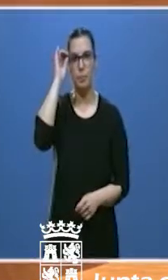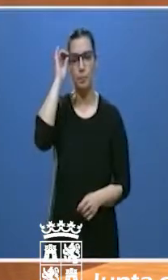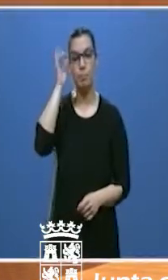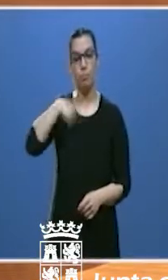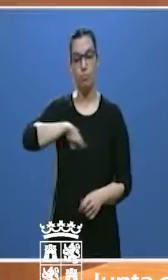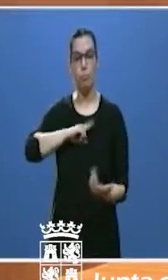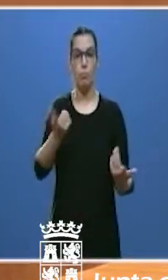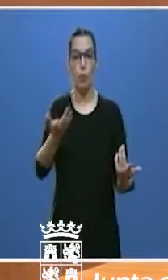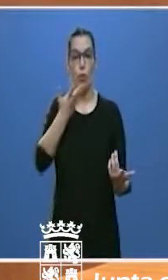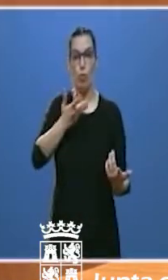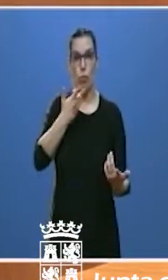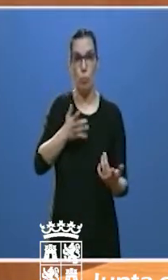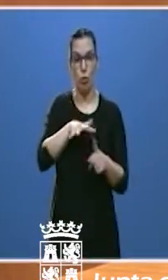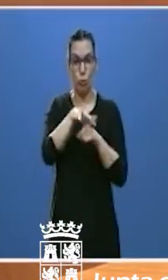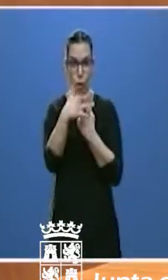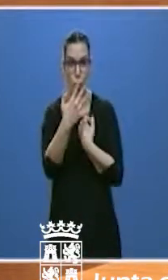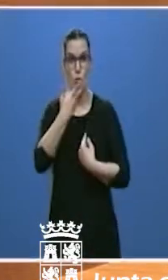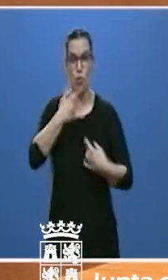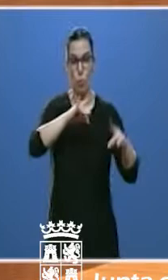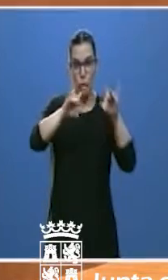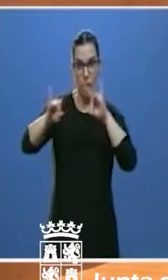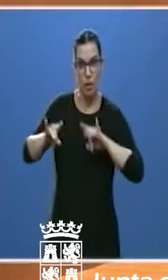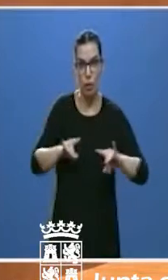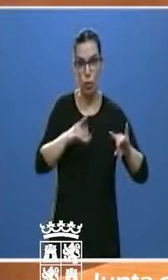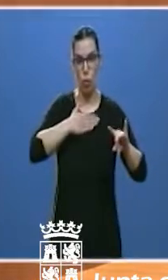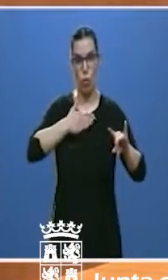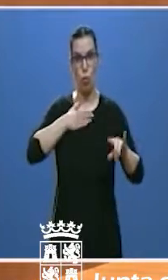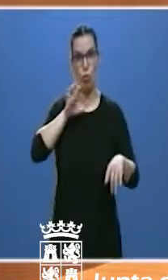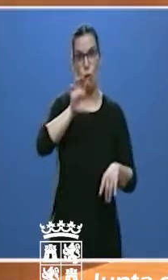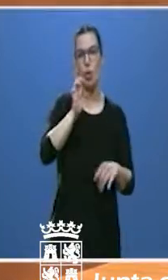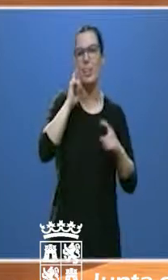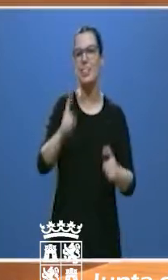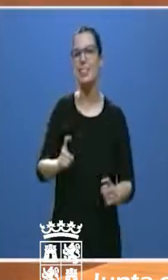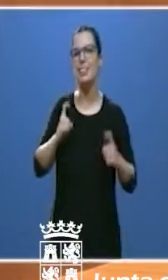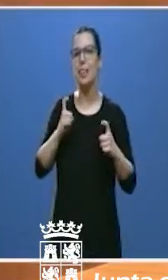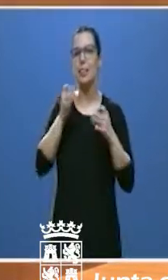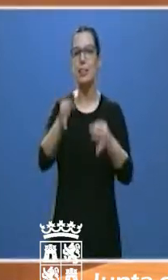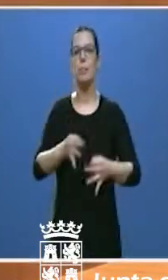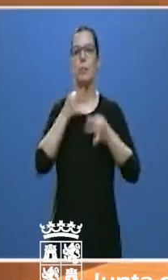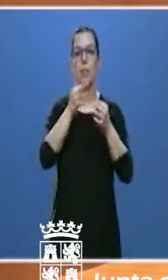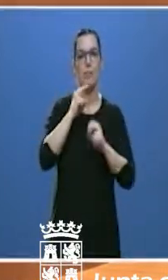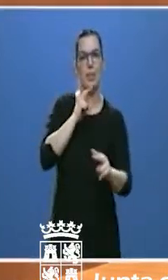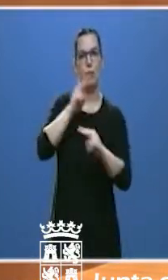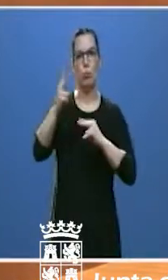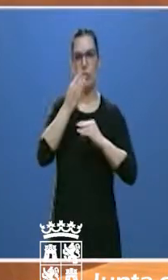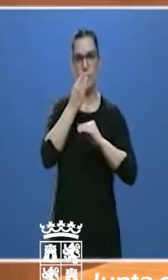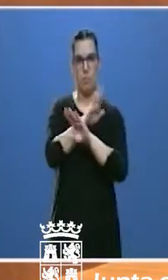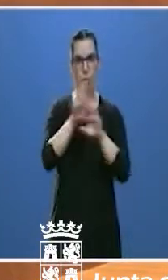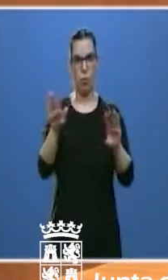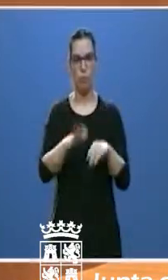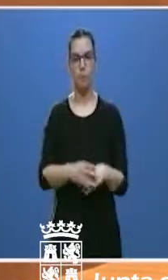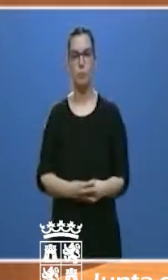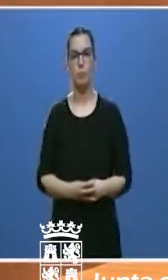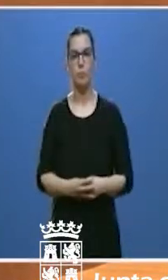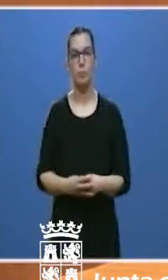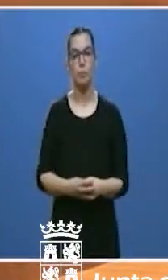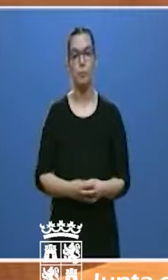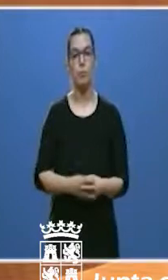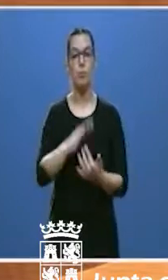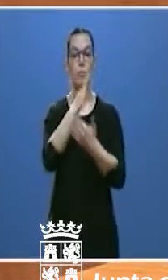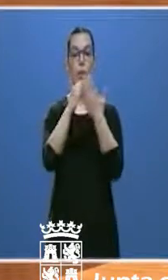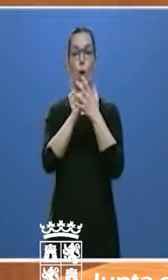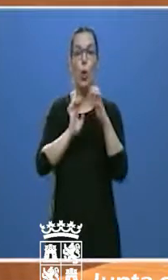la situación y de esta tierra y siempre con la intención de mejorar la respuesta a la crisis. Las comunidades